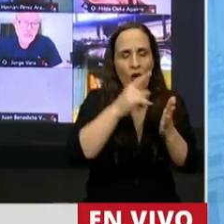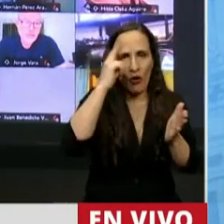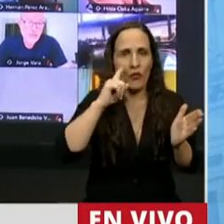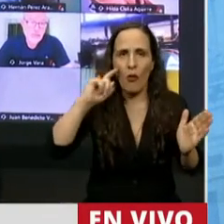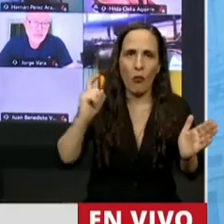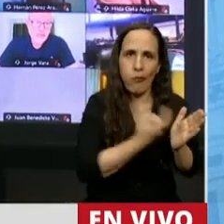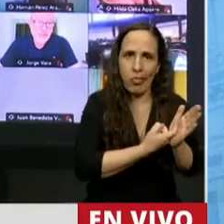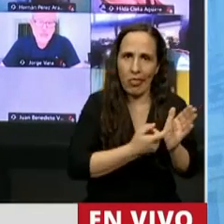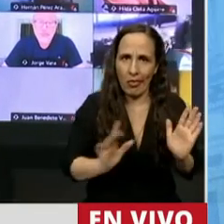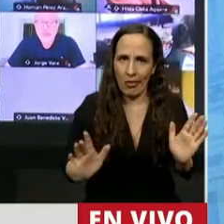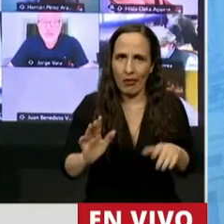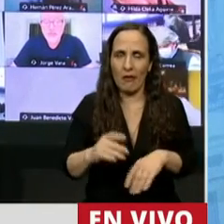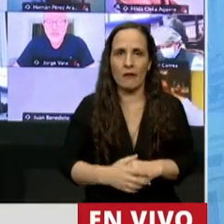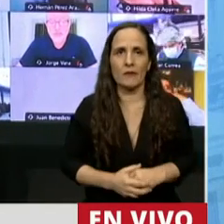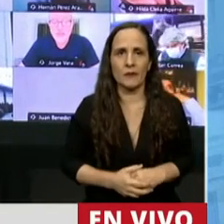Nación.